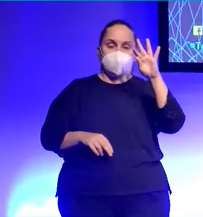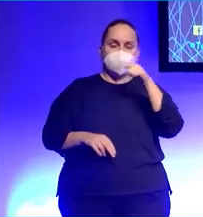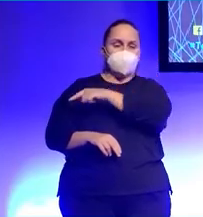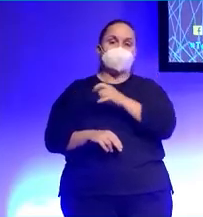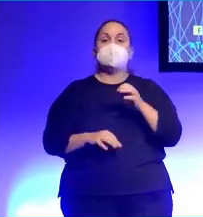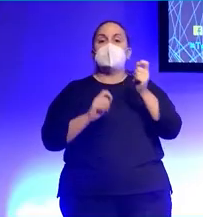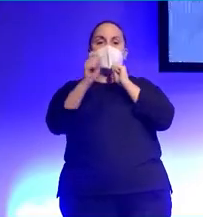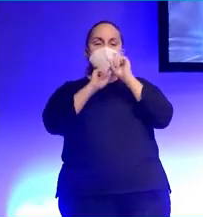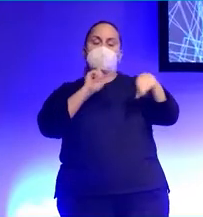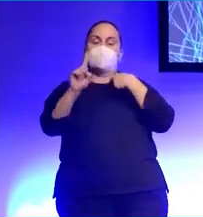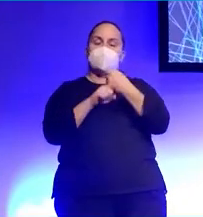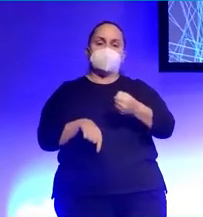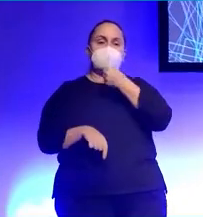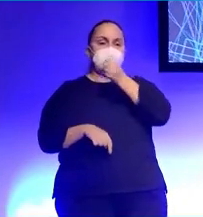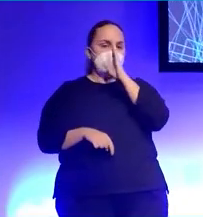Zataka.